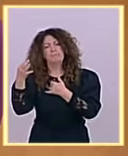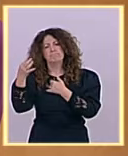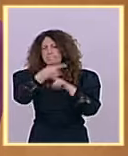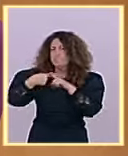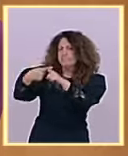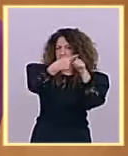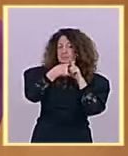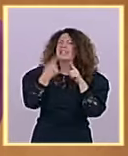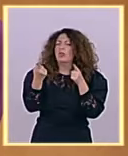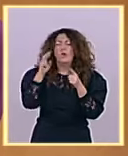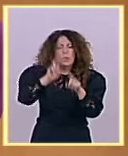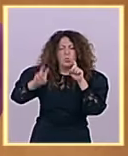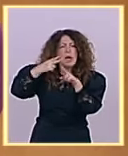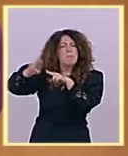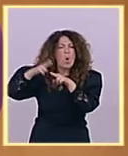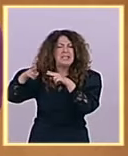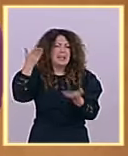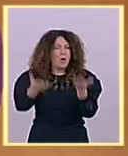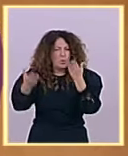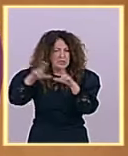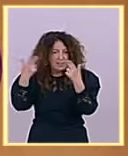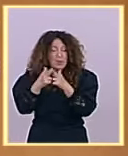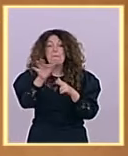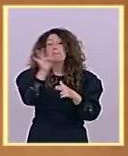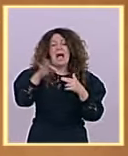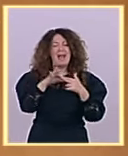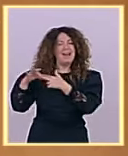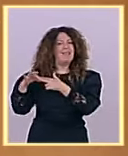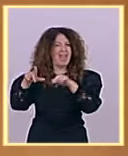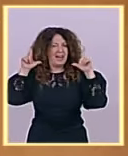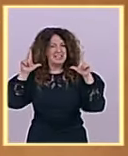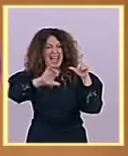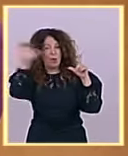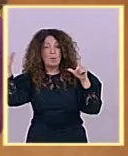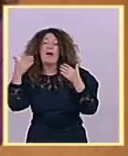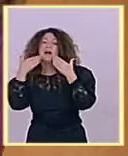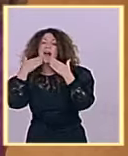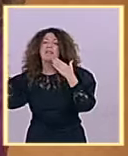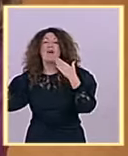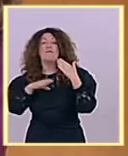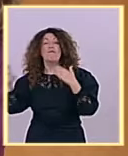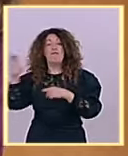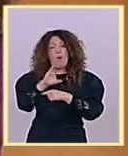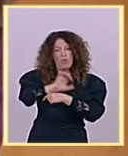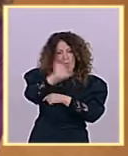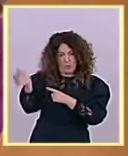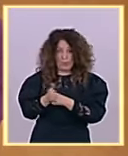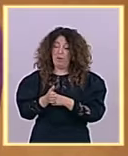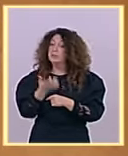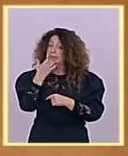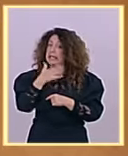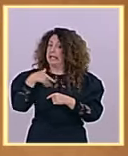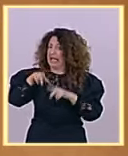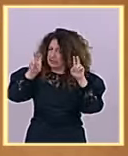de los fondos europeos que si quiere usted hablaremos de ello a lo largo también de esta jornada del día de hoy